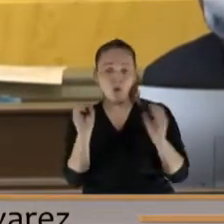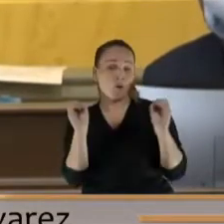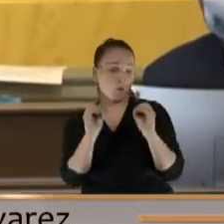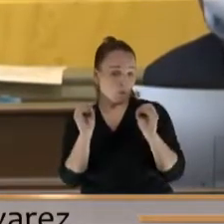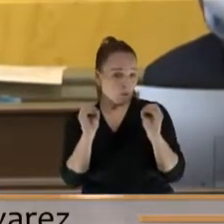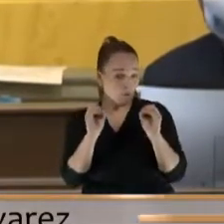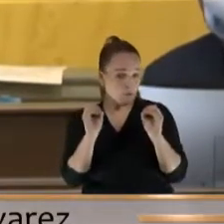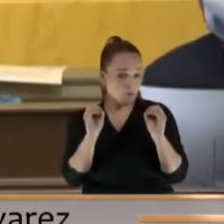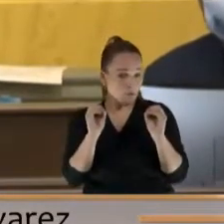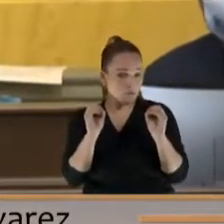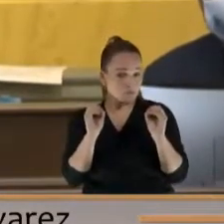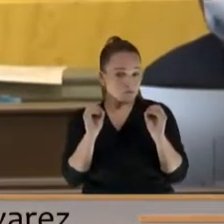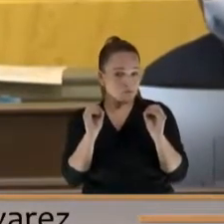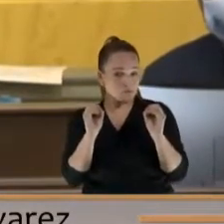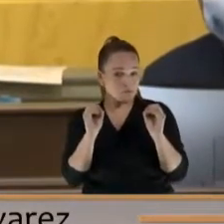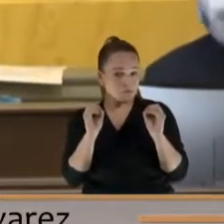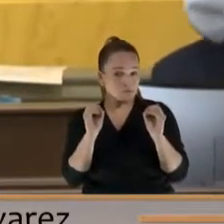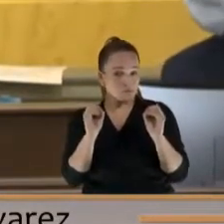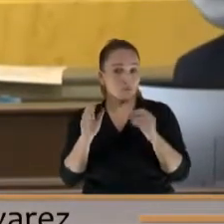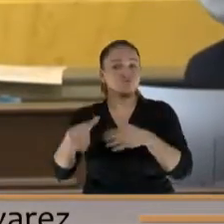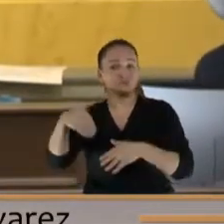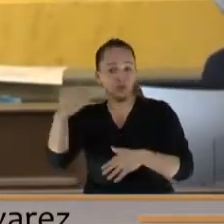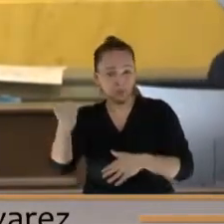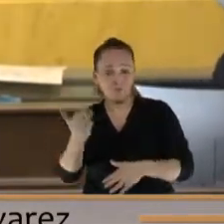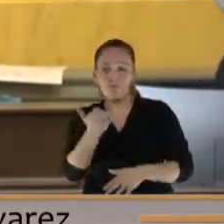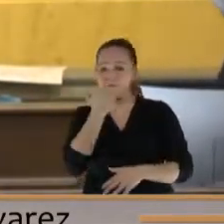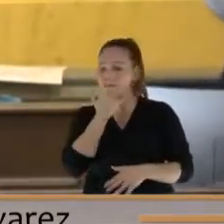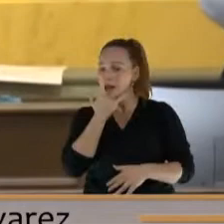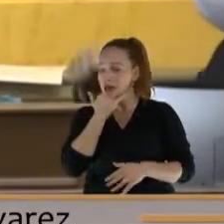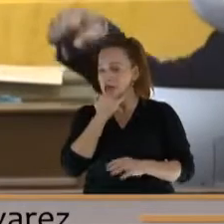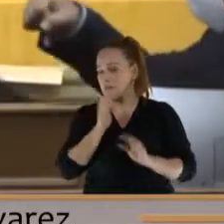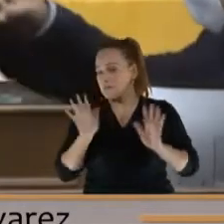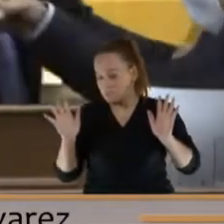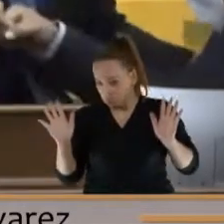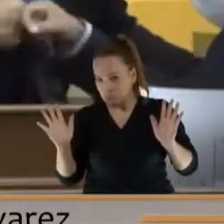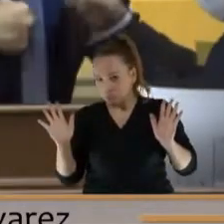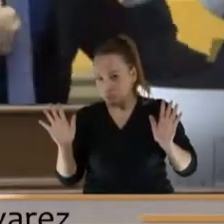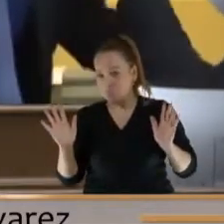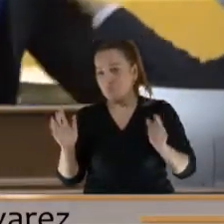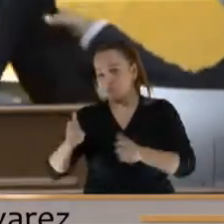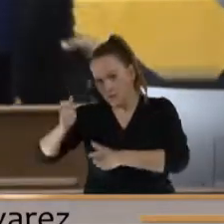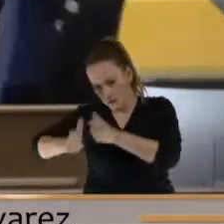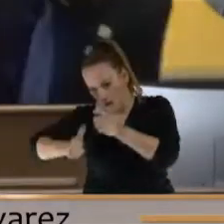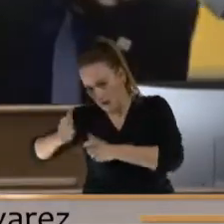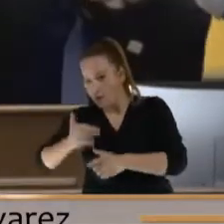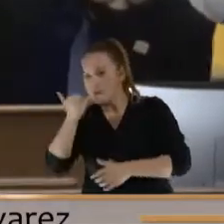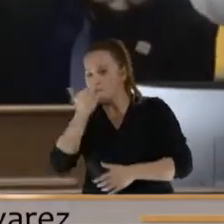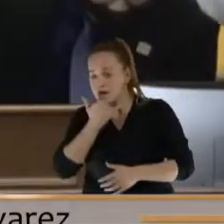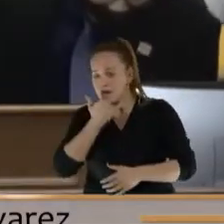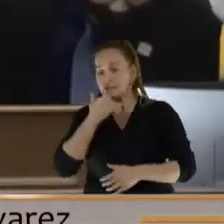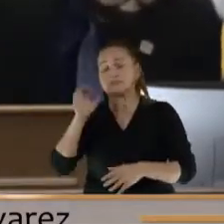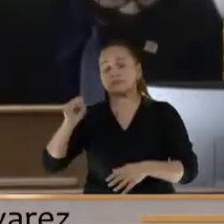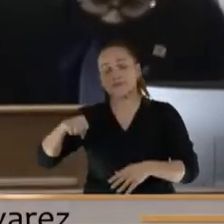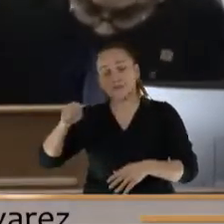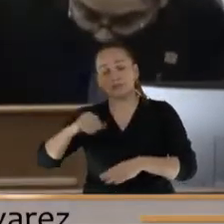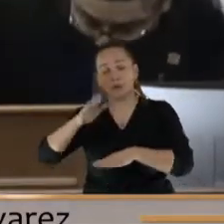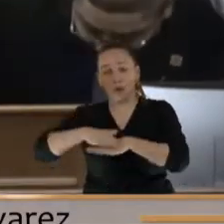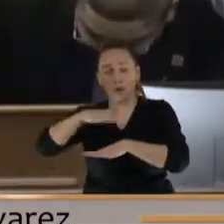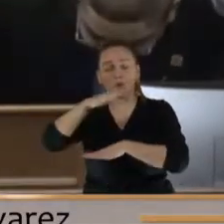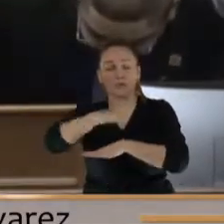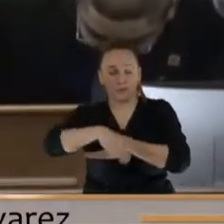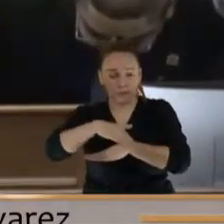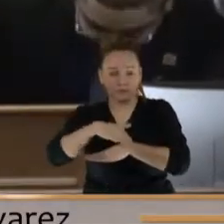si no se puede hacer hoy mismo el error es involuntario de esta Cámara obviamente las consecuencias jurídicas hay que